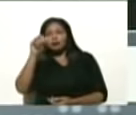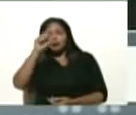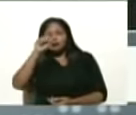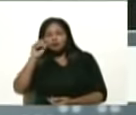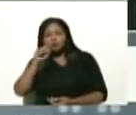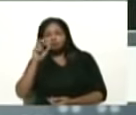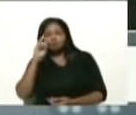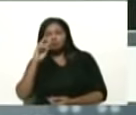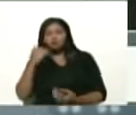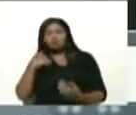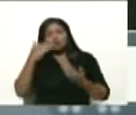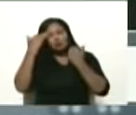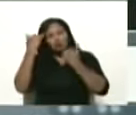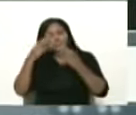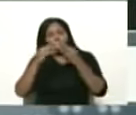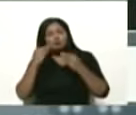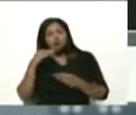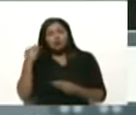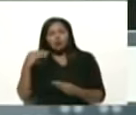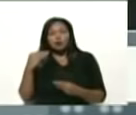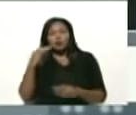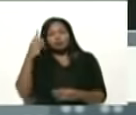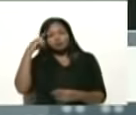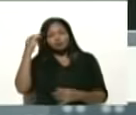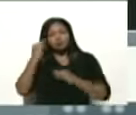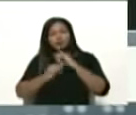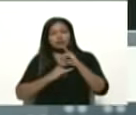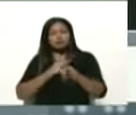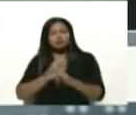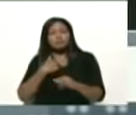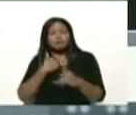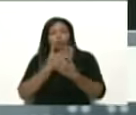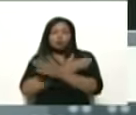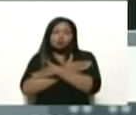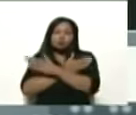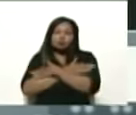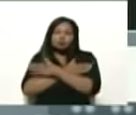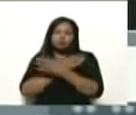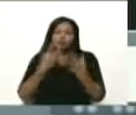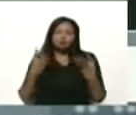Bueno, mi saludo a toda la juventud en el Día Internacional, me alegra mucho que ustedes